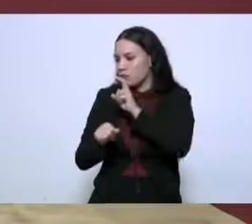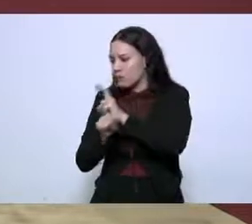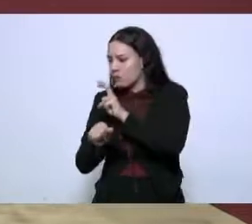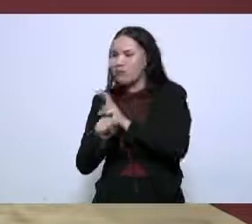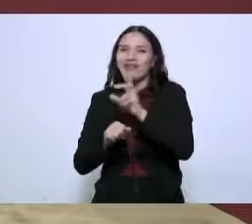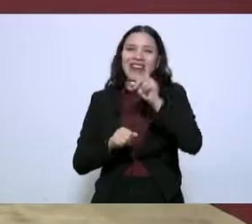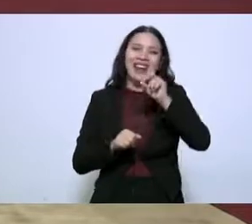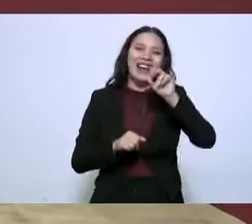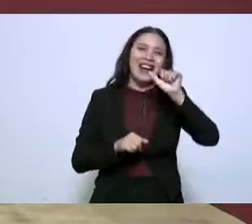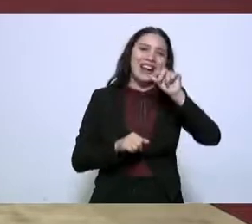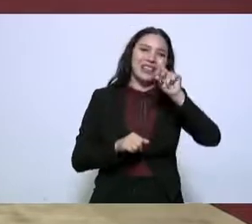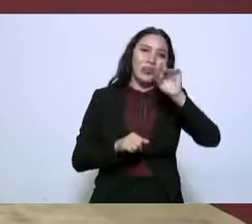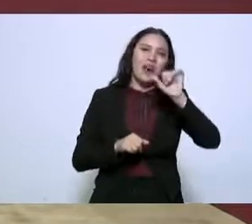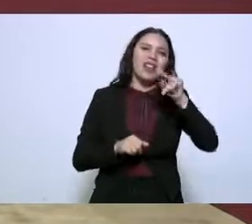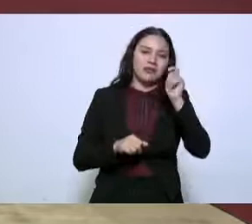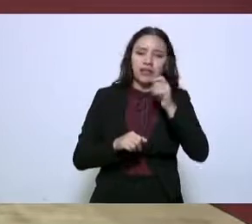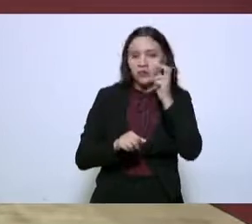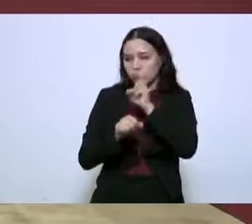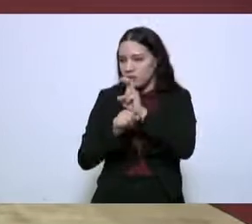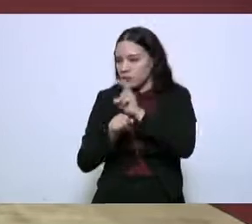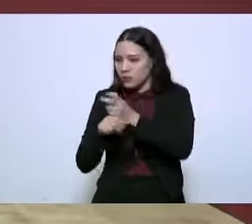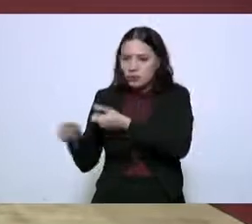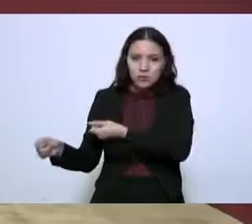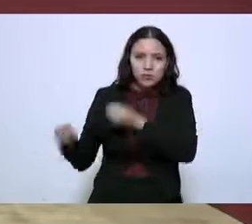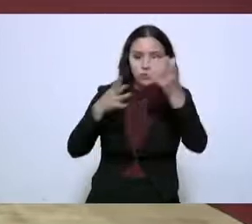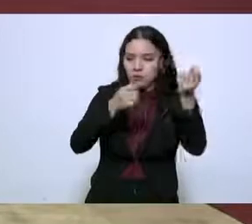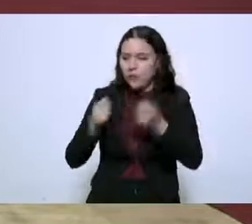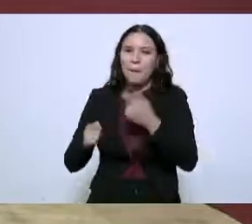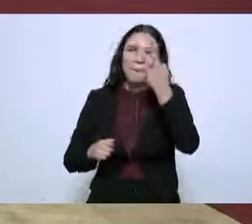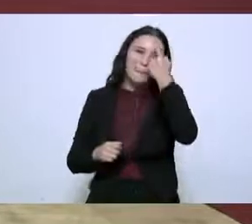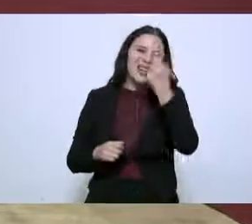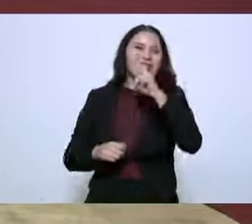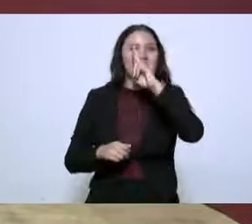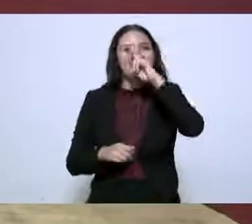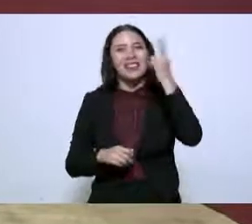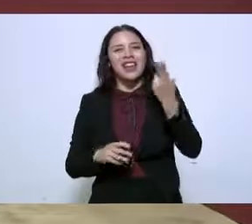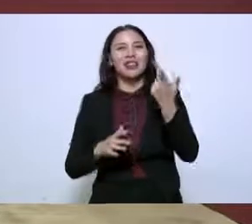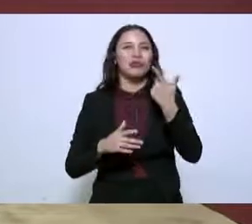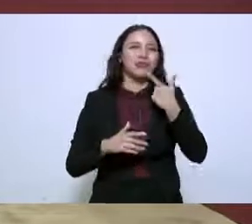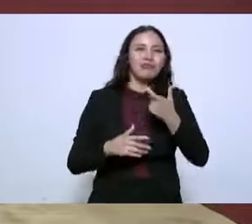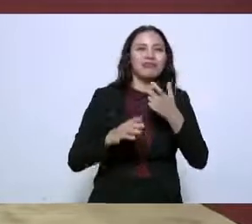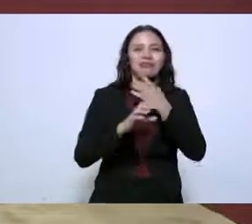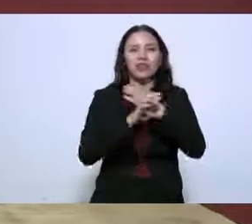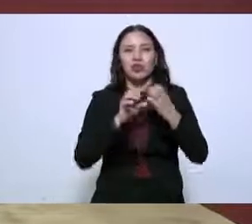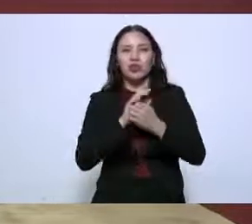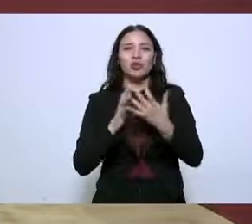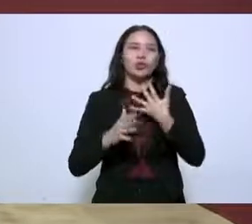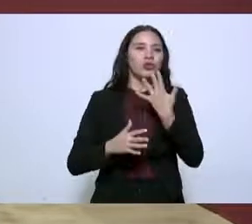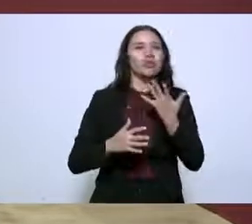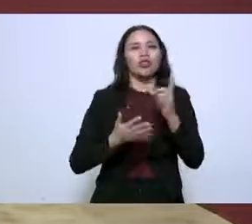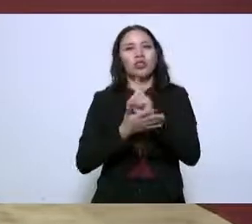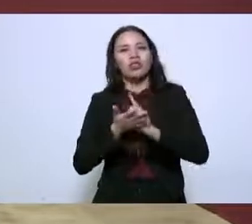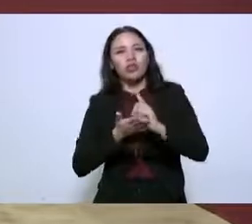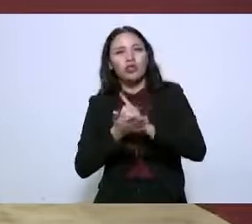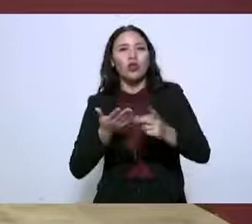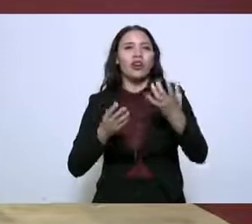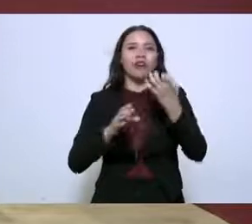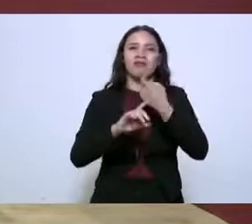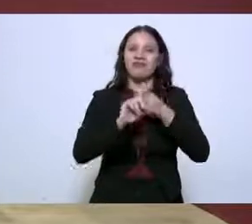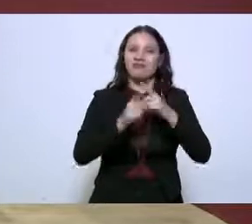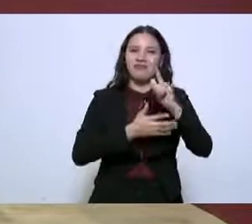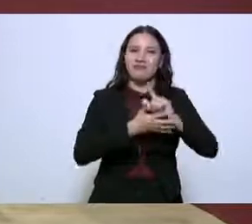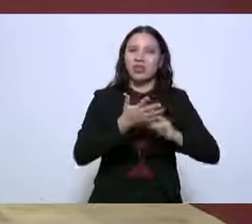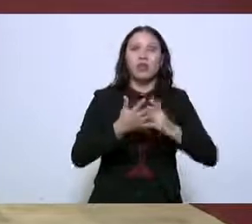están atendiendo o evitando que haya tráfico ilícito de armas, de drogas, de municiones, de numerarios, de